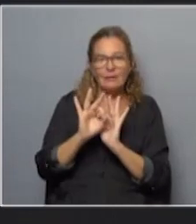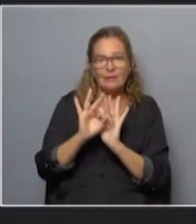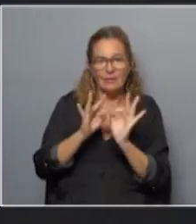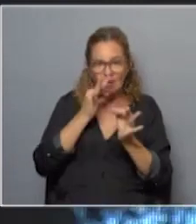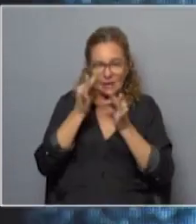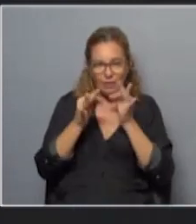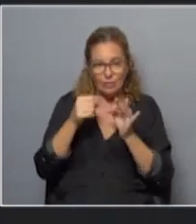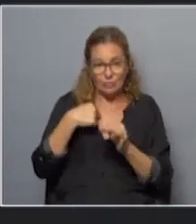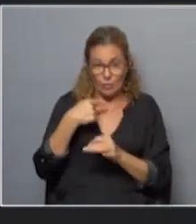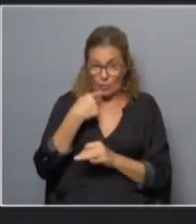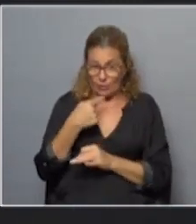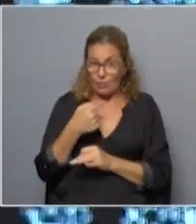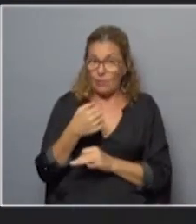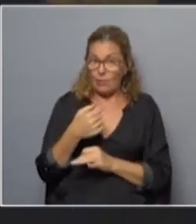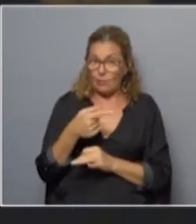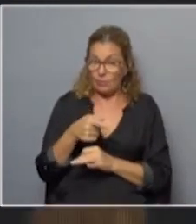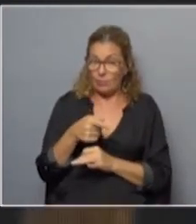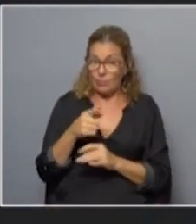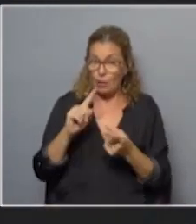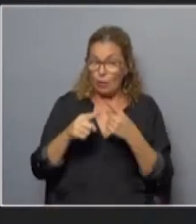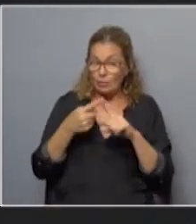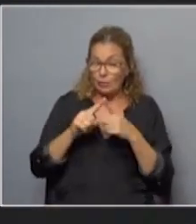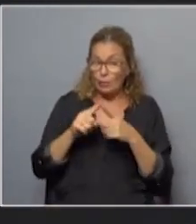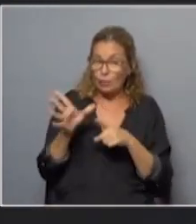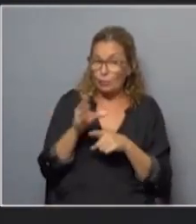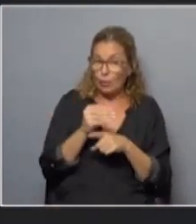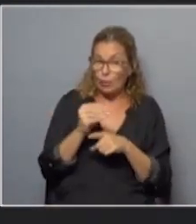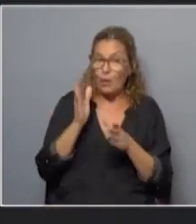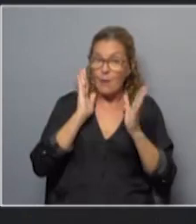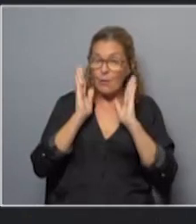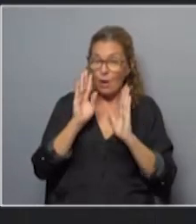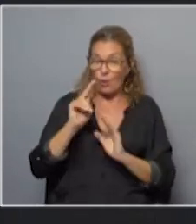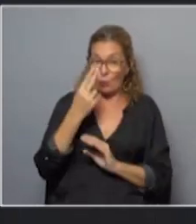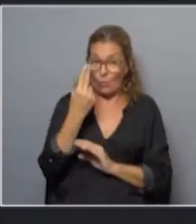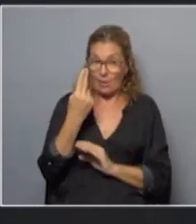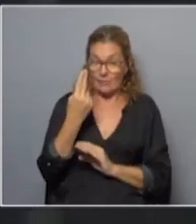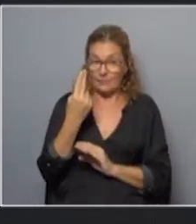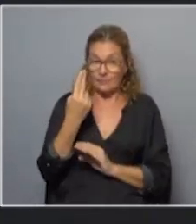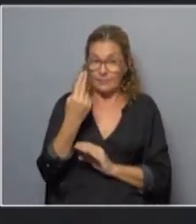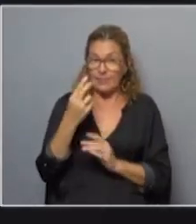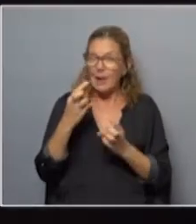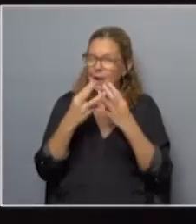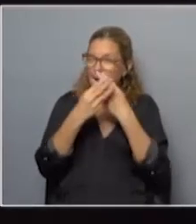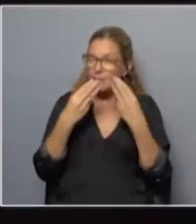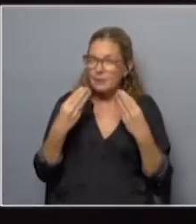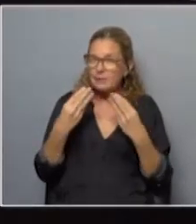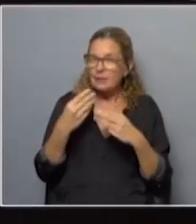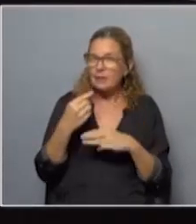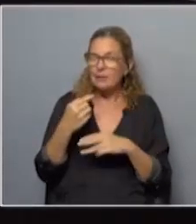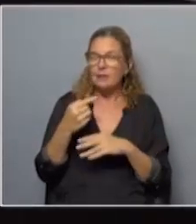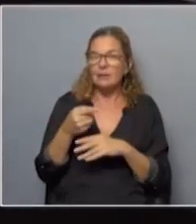esto lo digo con propiedad porque nosotros estamos en contacto con todos los defensores del Uruguay generalmente se los